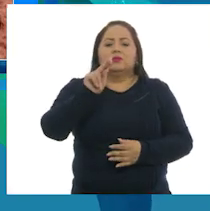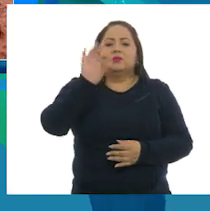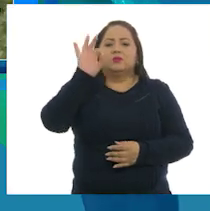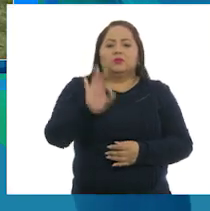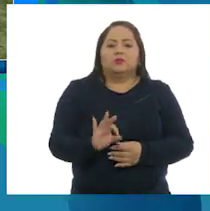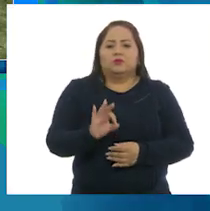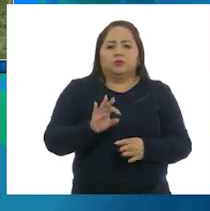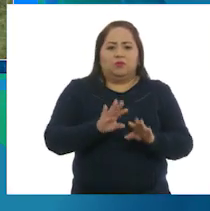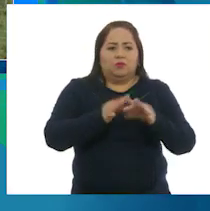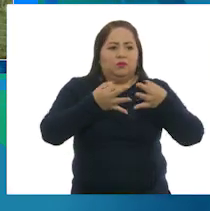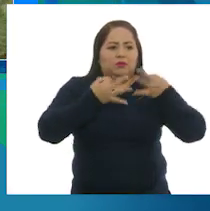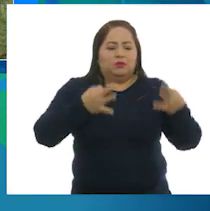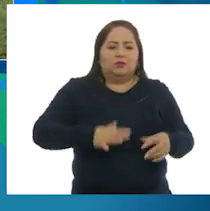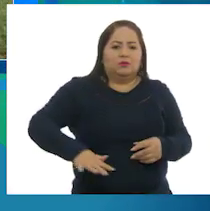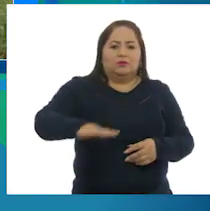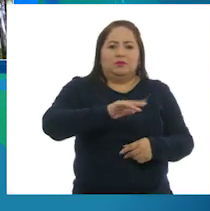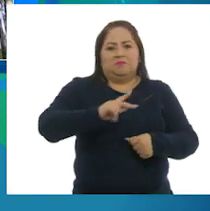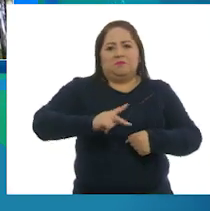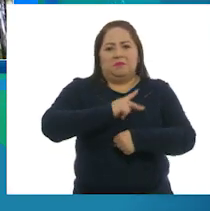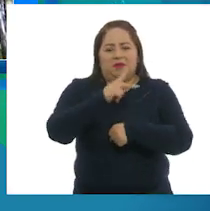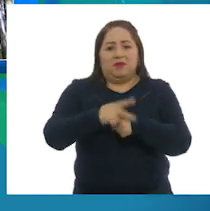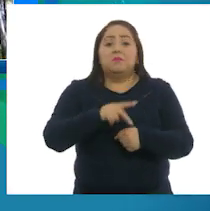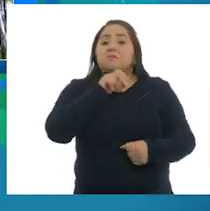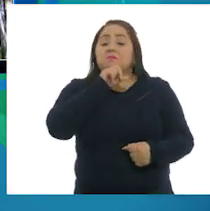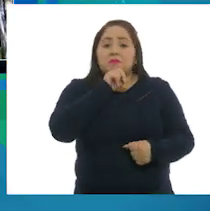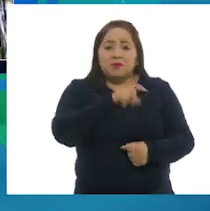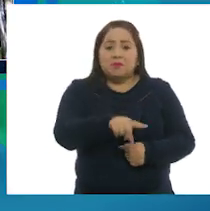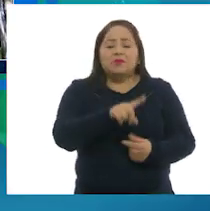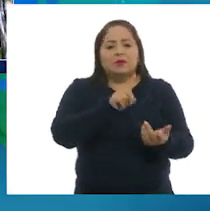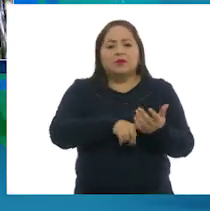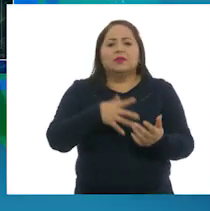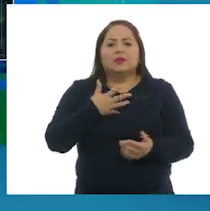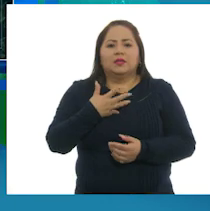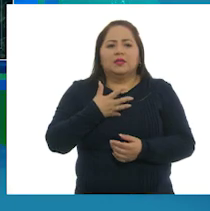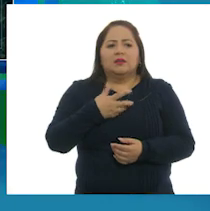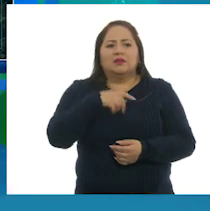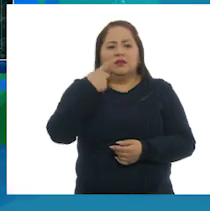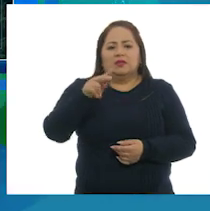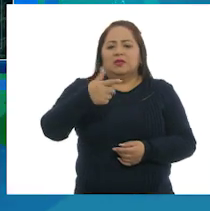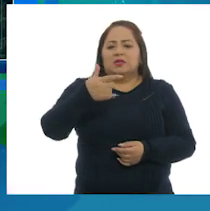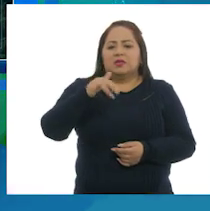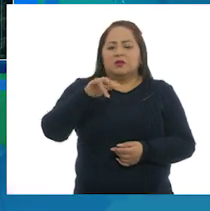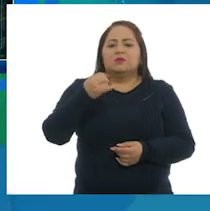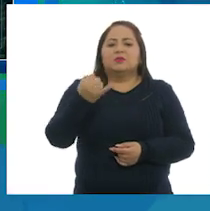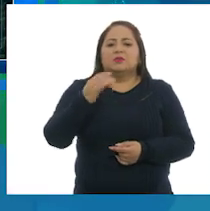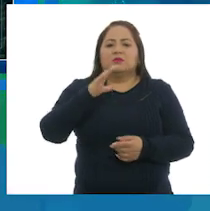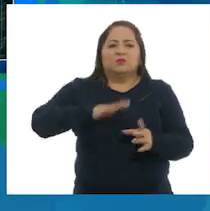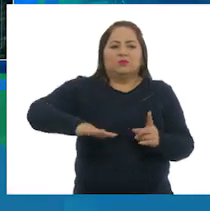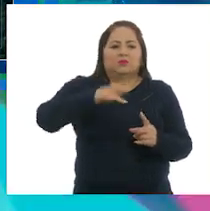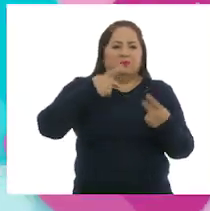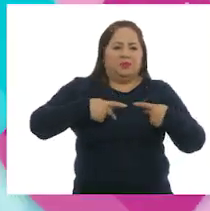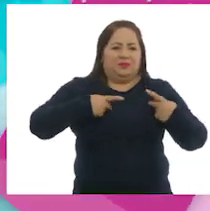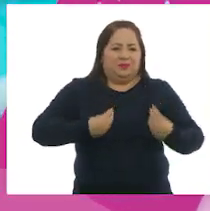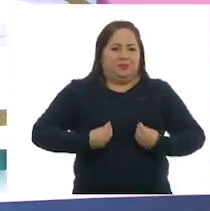de los terrenos forestales del país, mismos que se encuentran en propiedad de ejidos y comunidades.